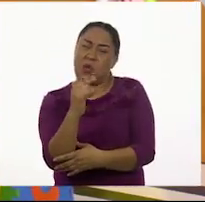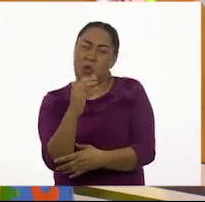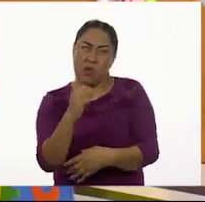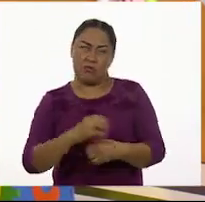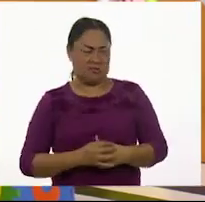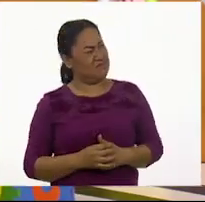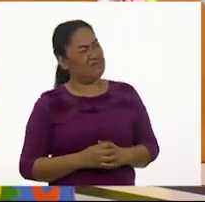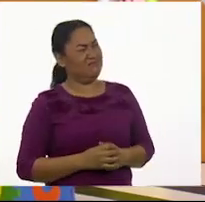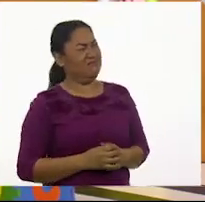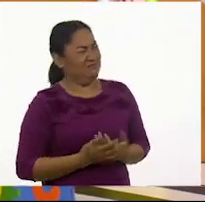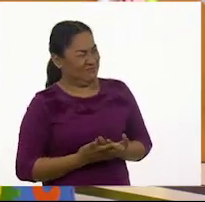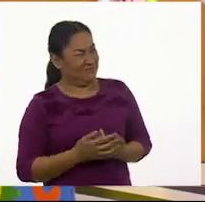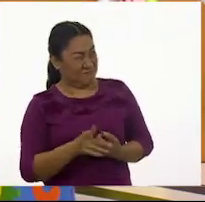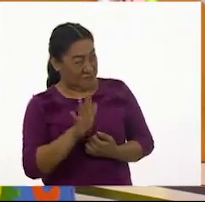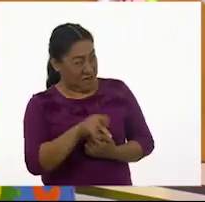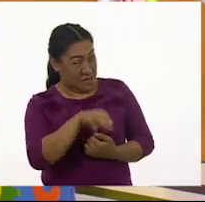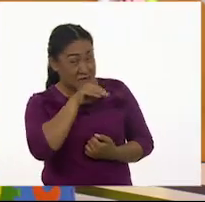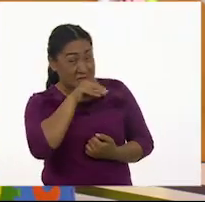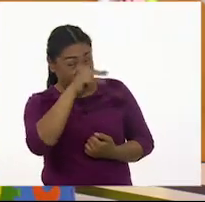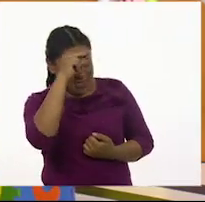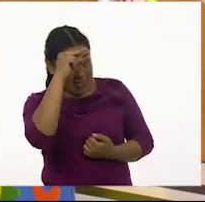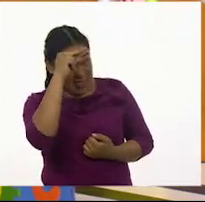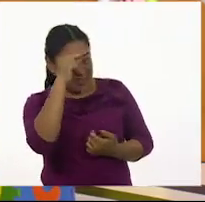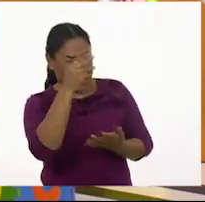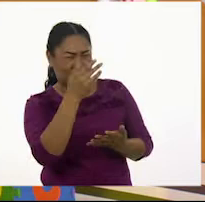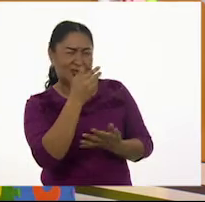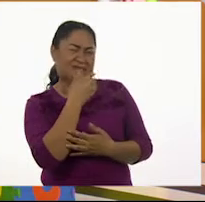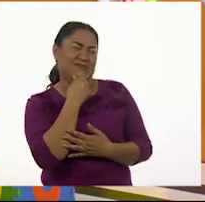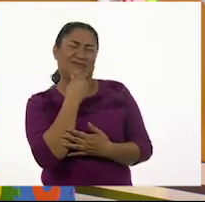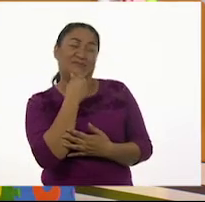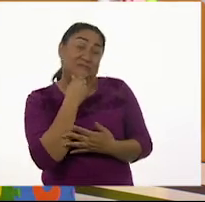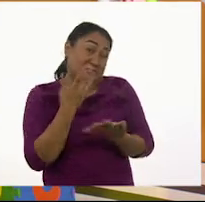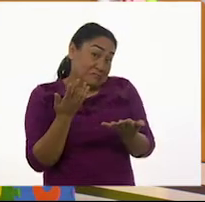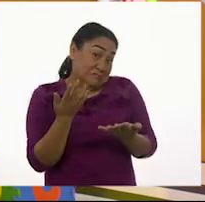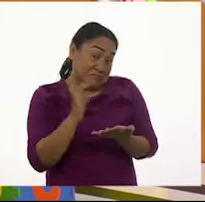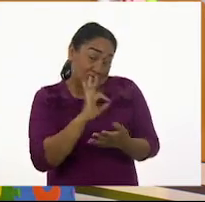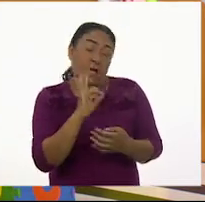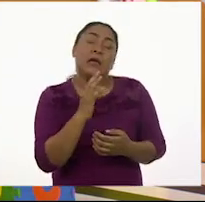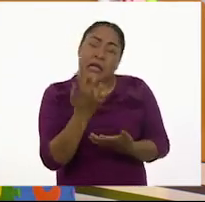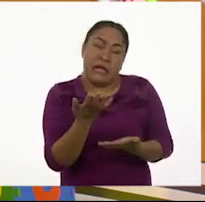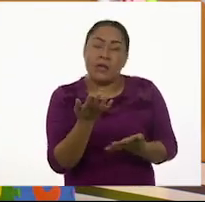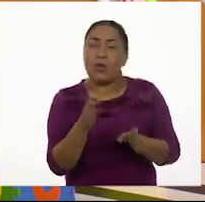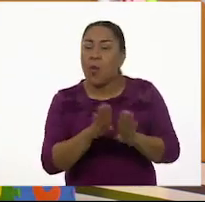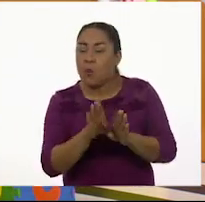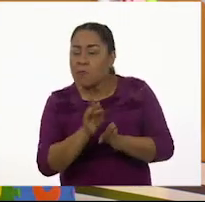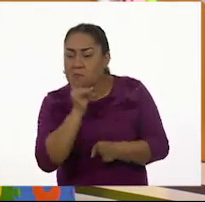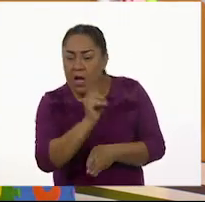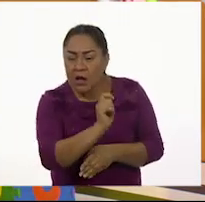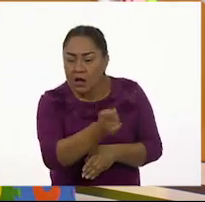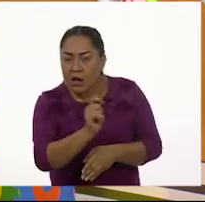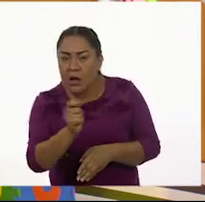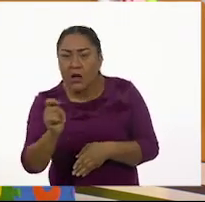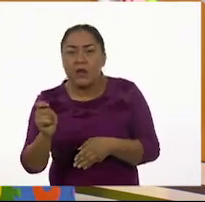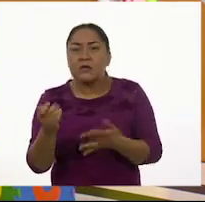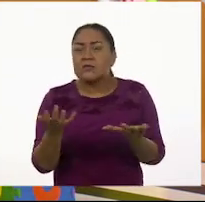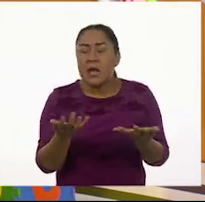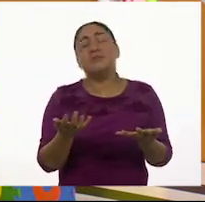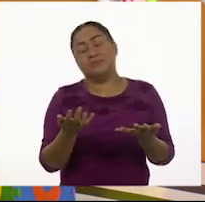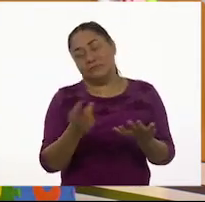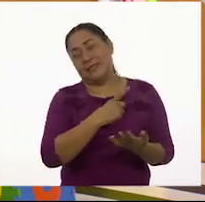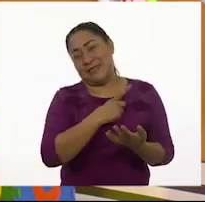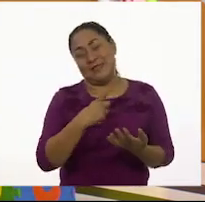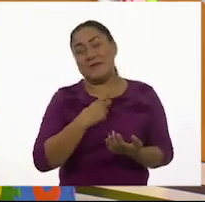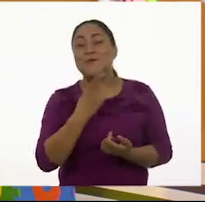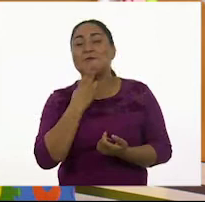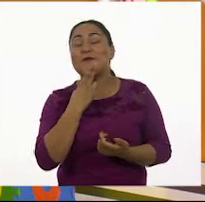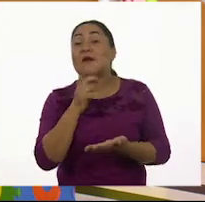Patológico. ¡Ay! Para buscar ciertos significados de muchas palabras que vamos a estar encontrando, vamos a estar haciendo uso